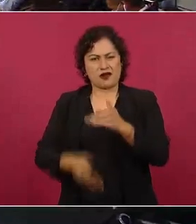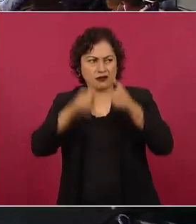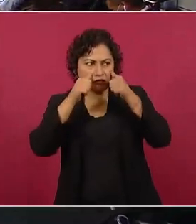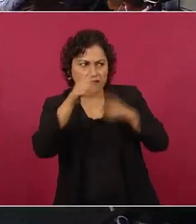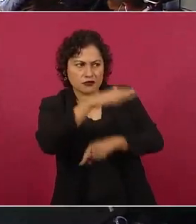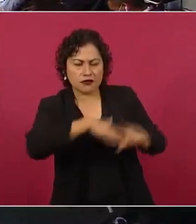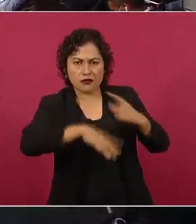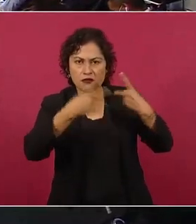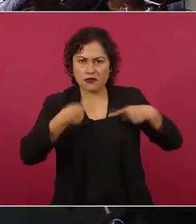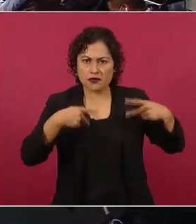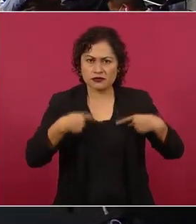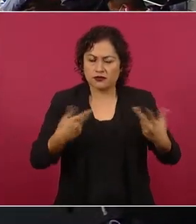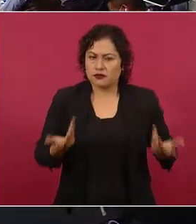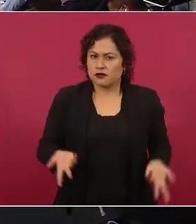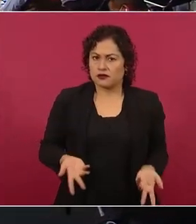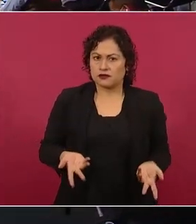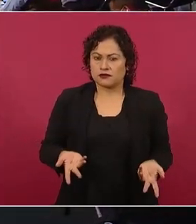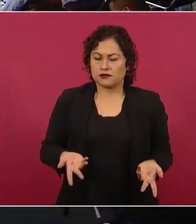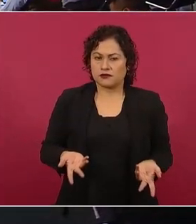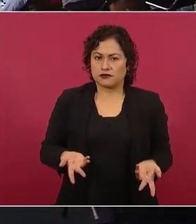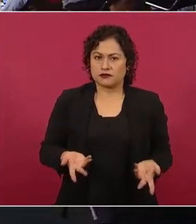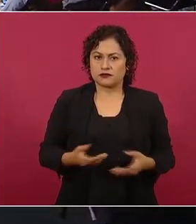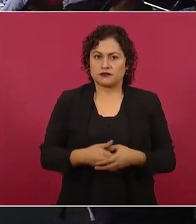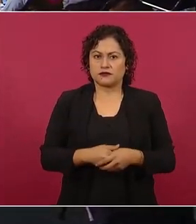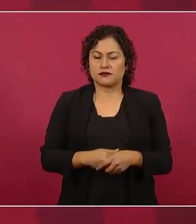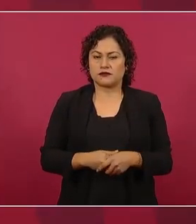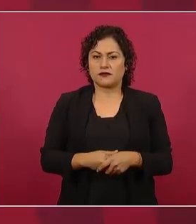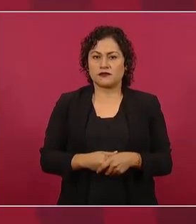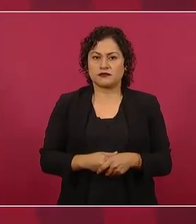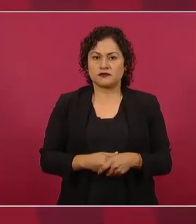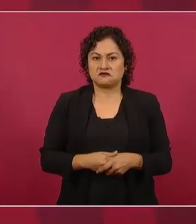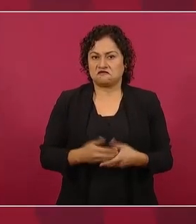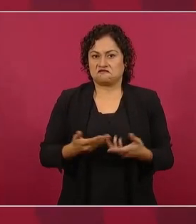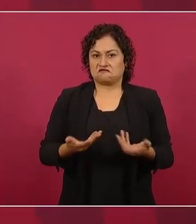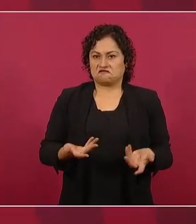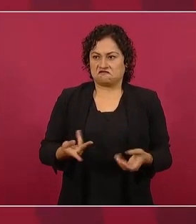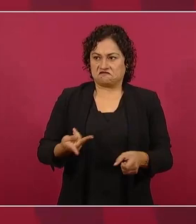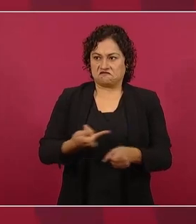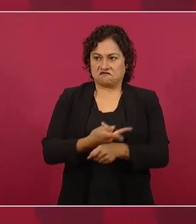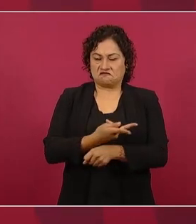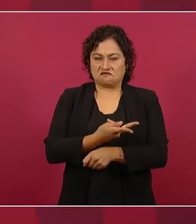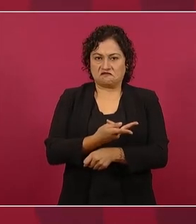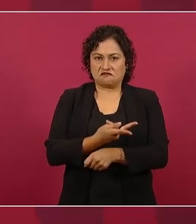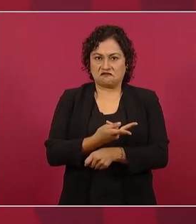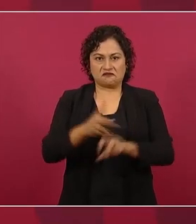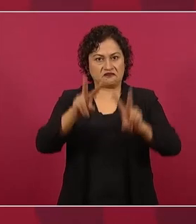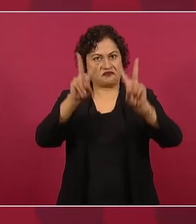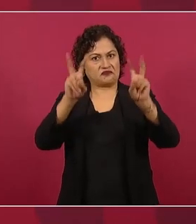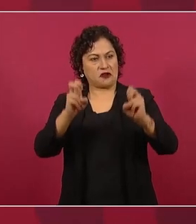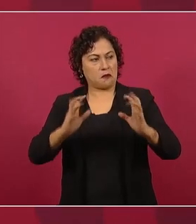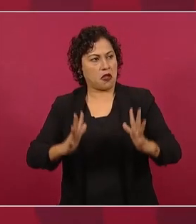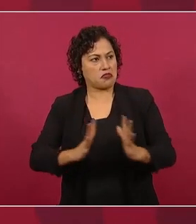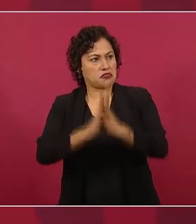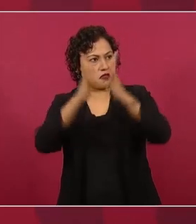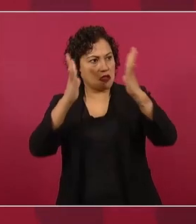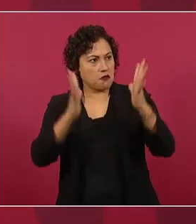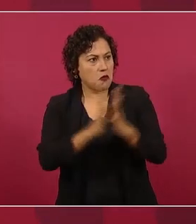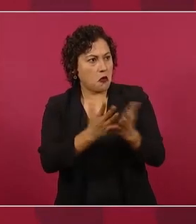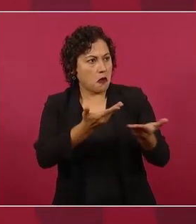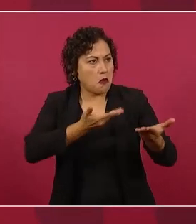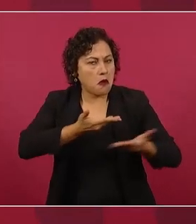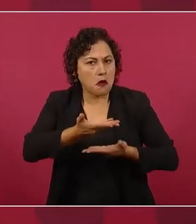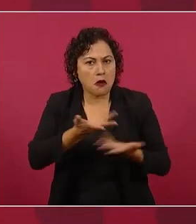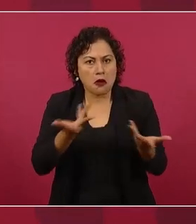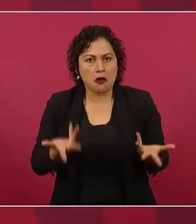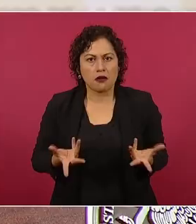no tenían o no tienen vocación democrática. Ahora, ¿qué